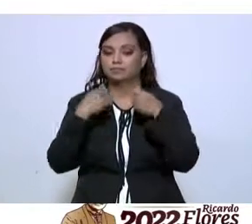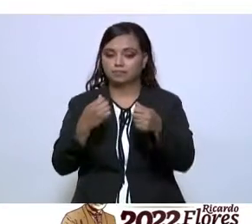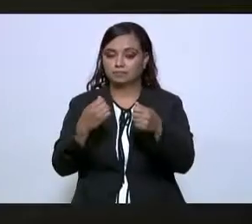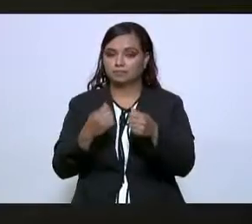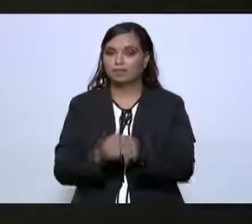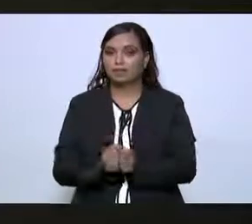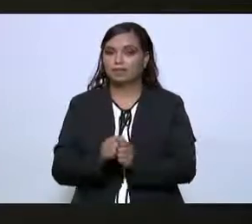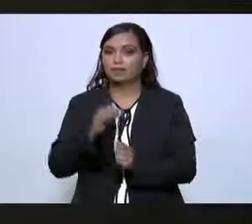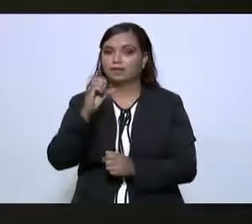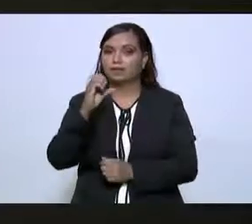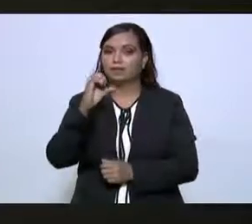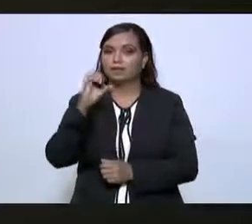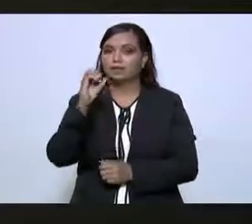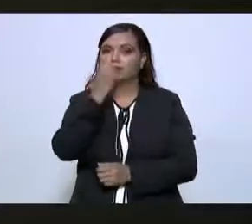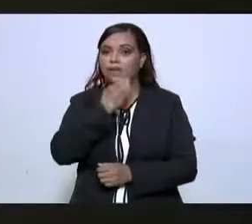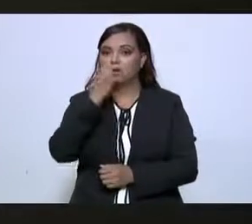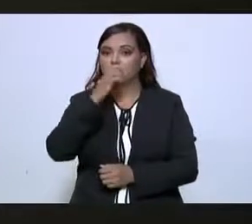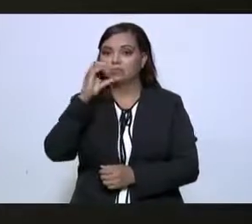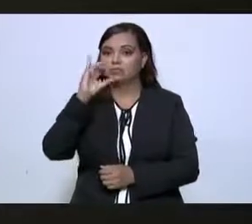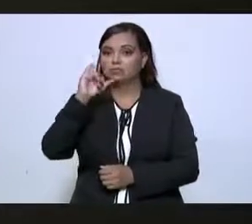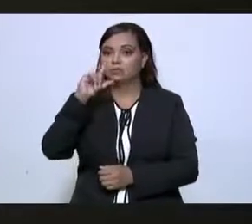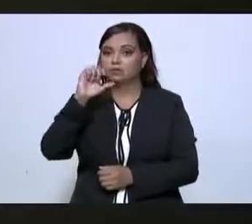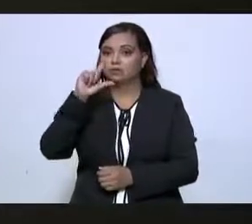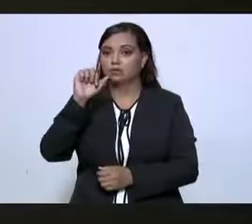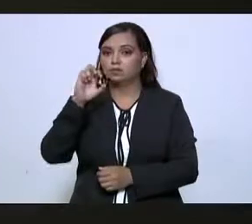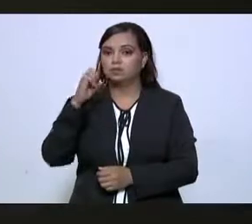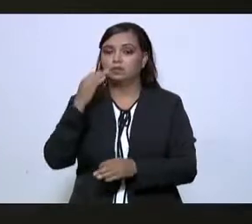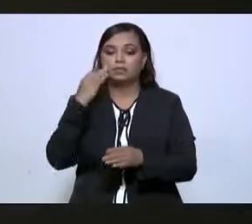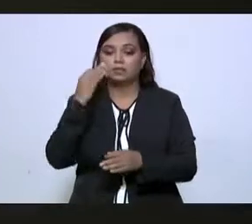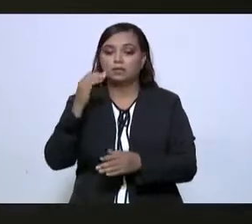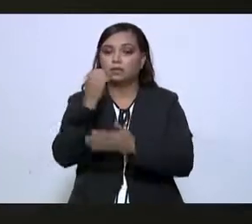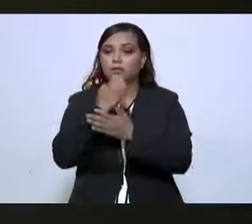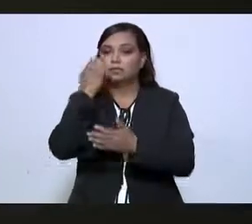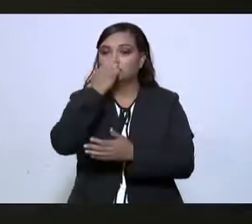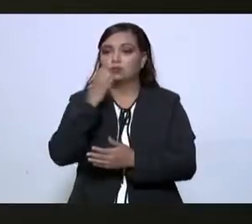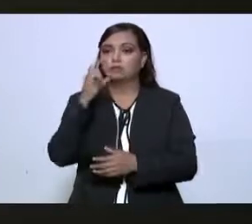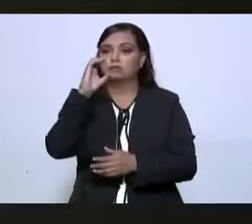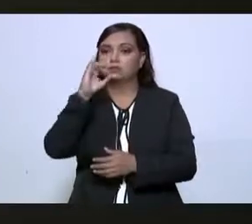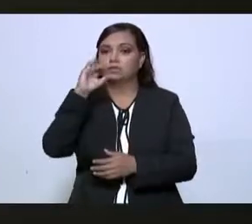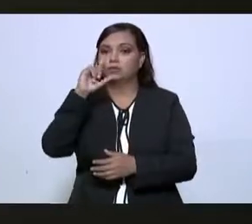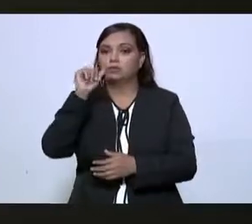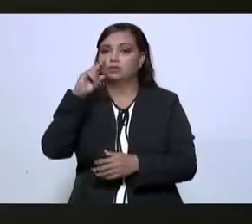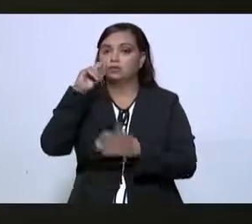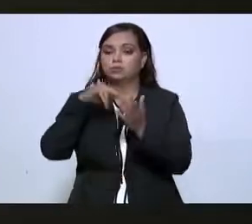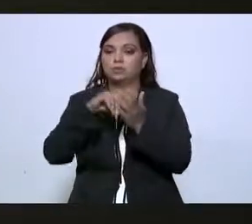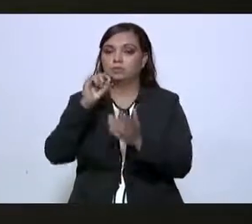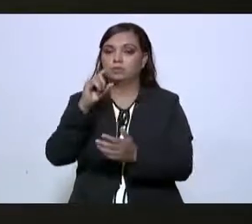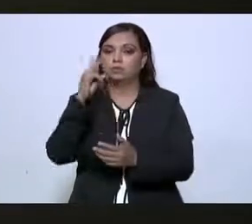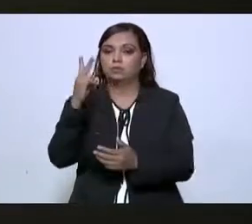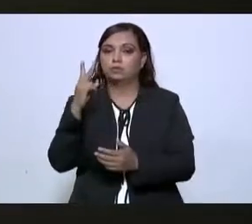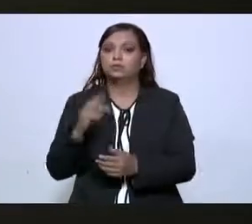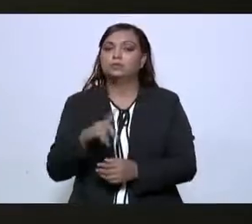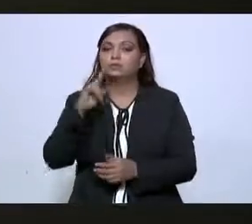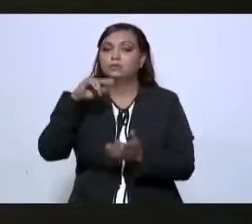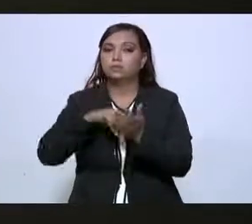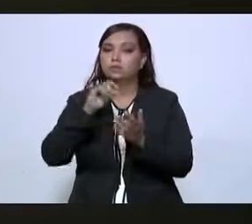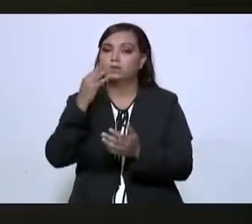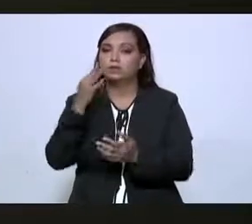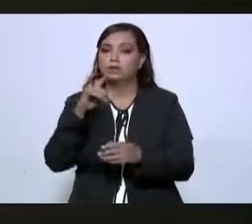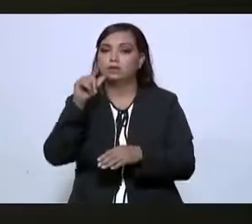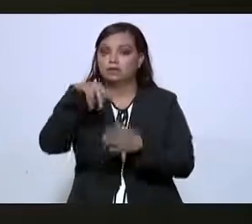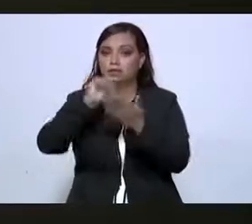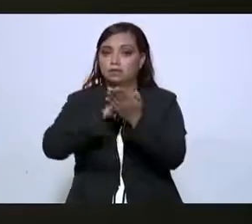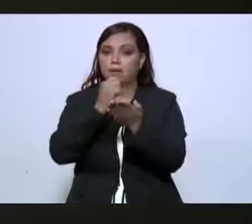ciclo escolar 2022-2023 aquí en Tamaulipas un total de 4 millones 70 mil